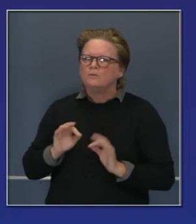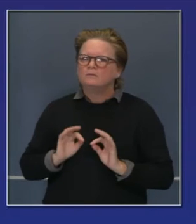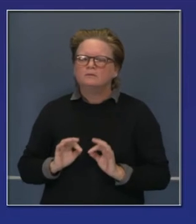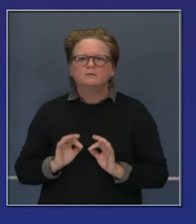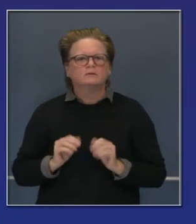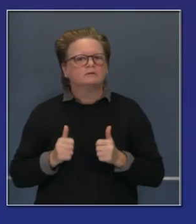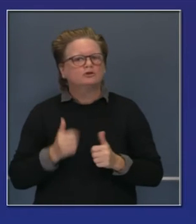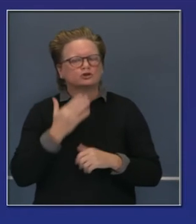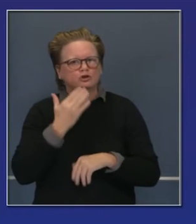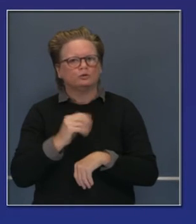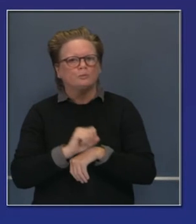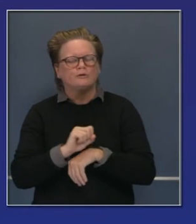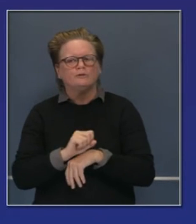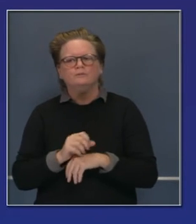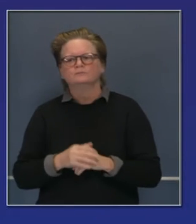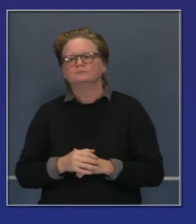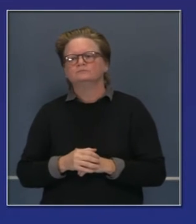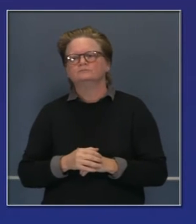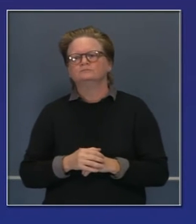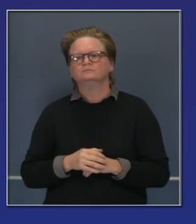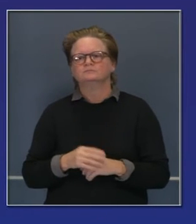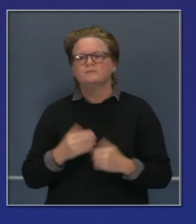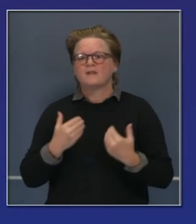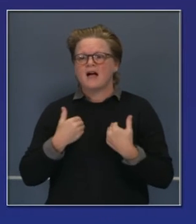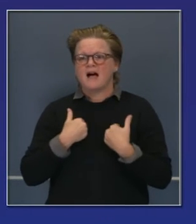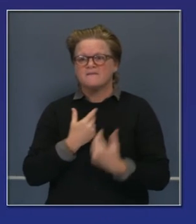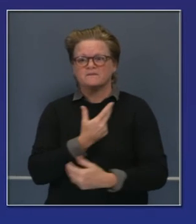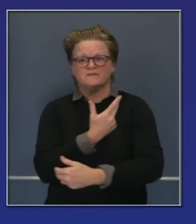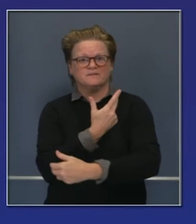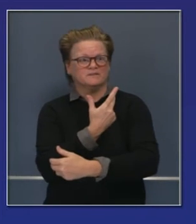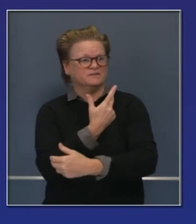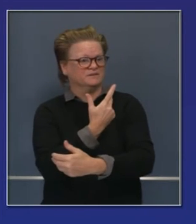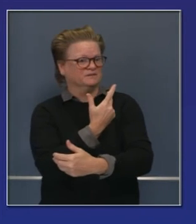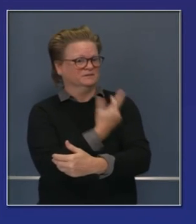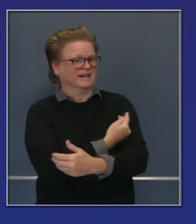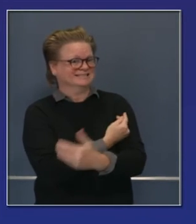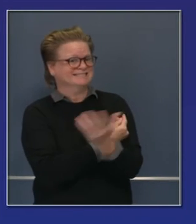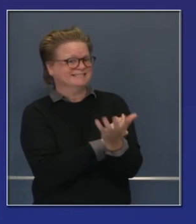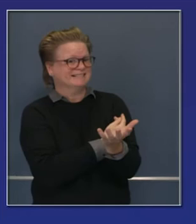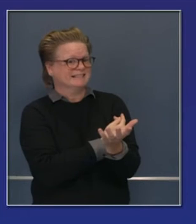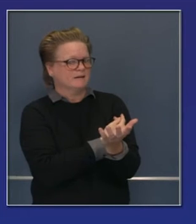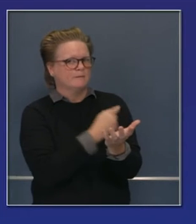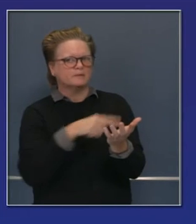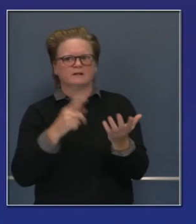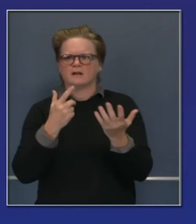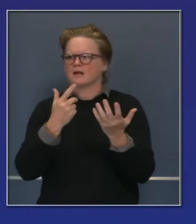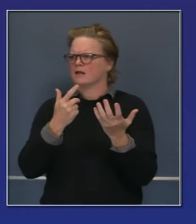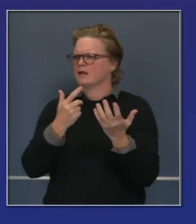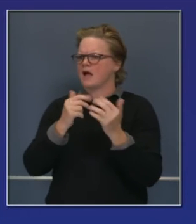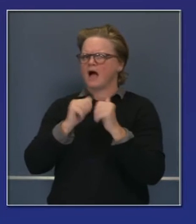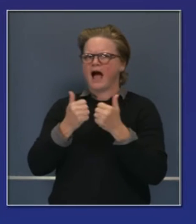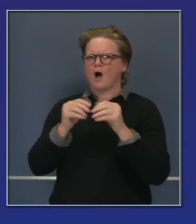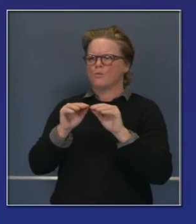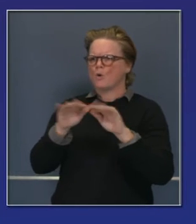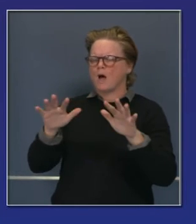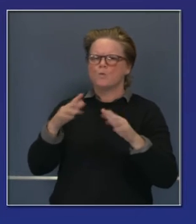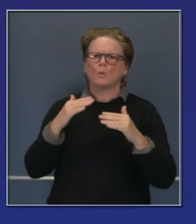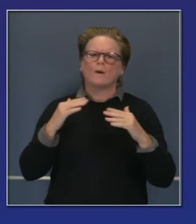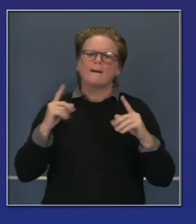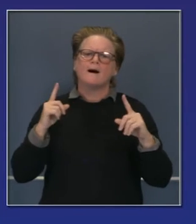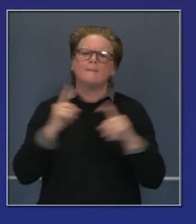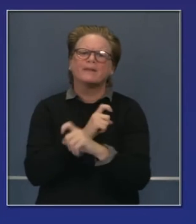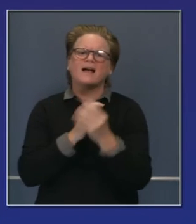COVID-19. Pero la interrogante de cómo destinar estas vacunas, en qué prioridad.